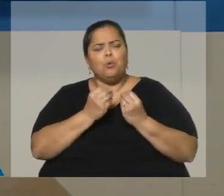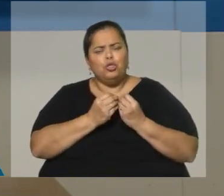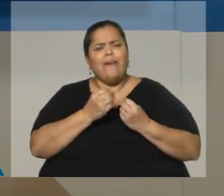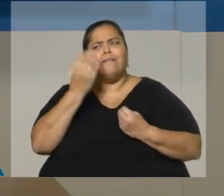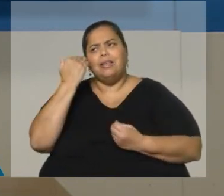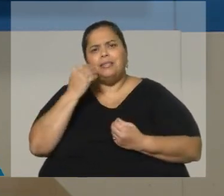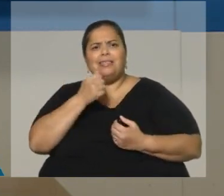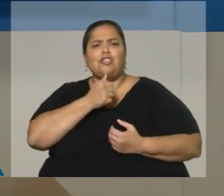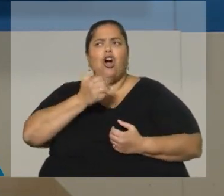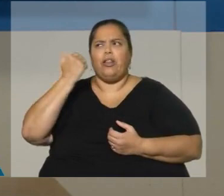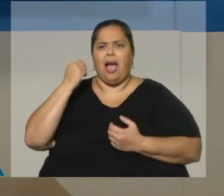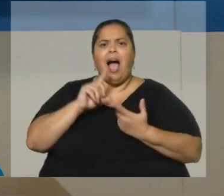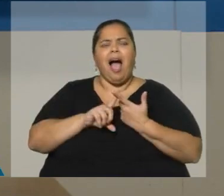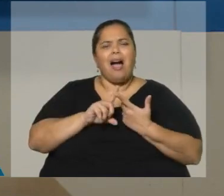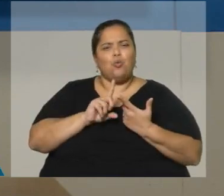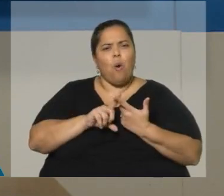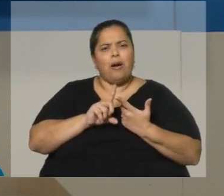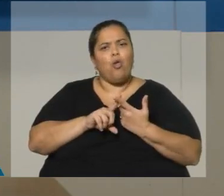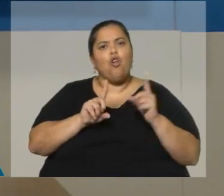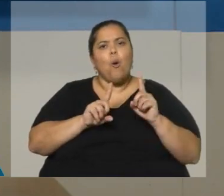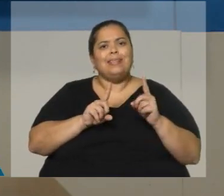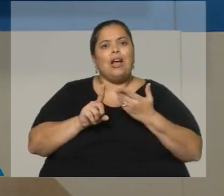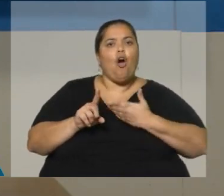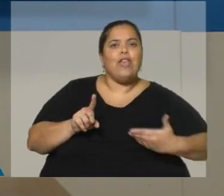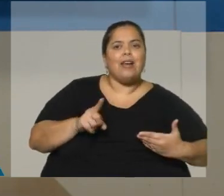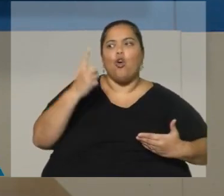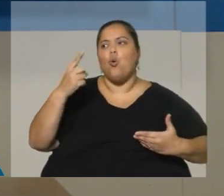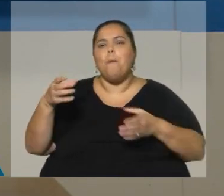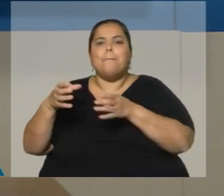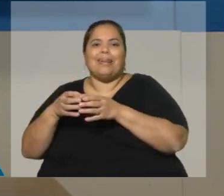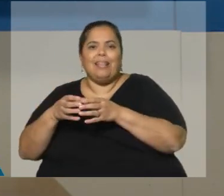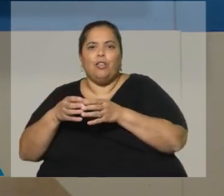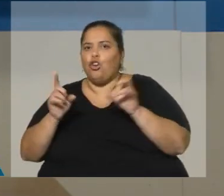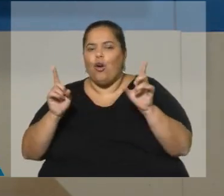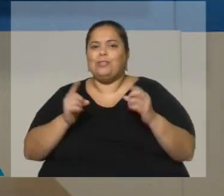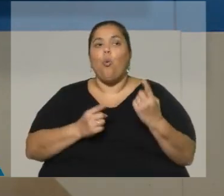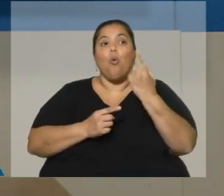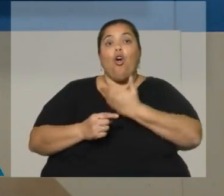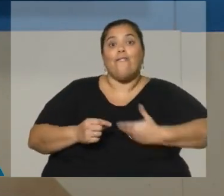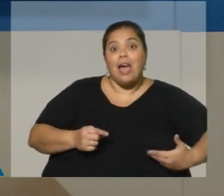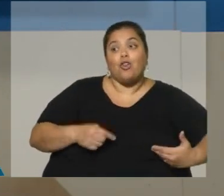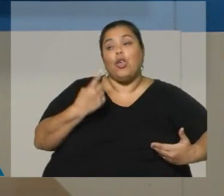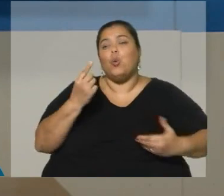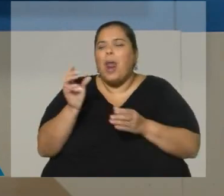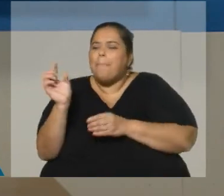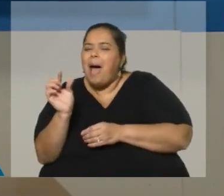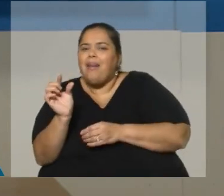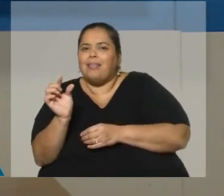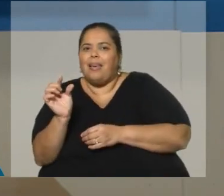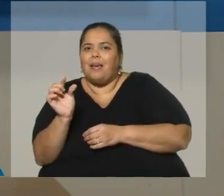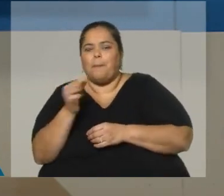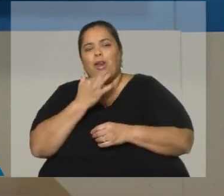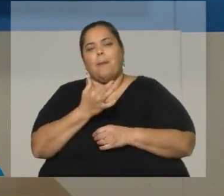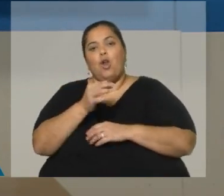Uruguay, también esta reciente, no son de gobierno y un partido entero, sino de gobierno y una parte del partido. La calle se apoyó mucho en Valle.